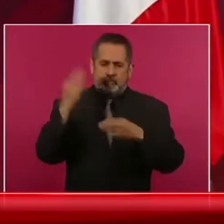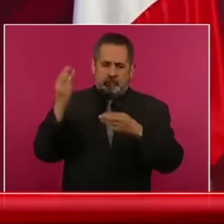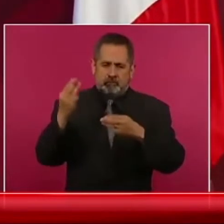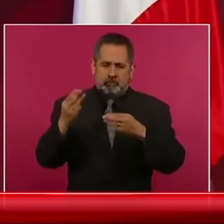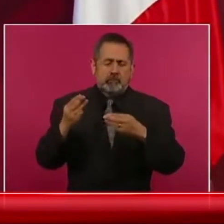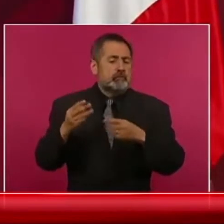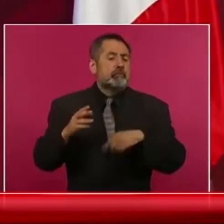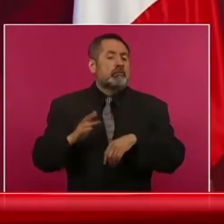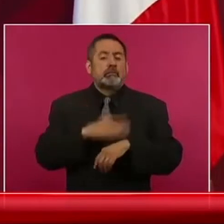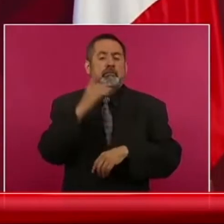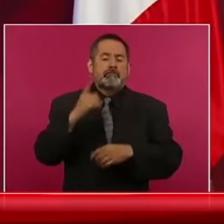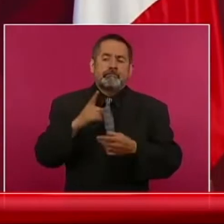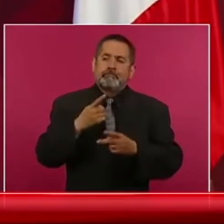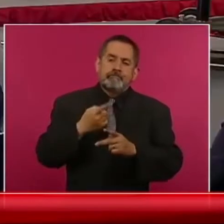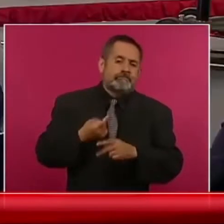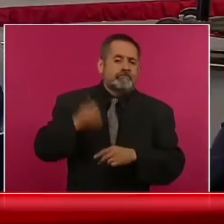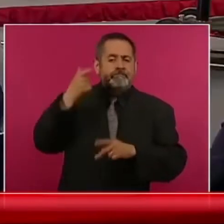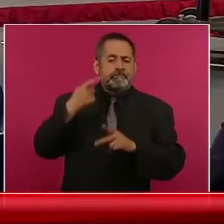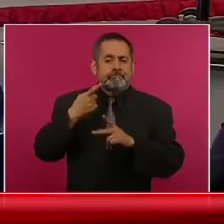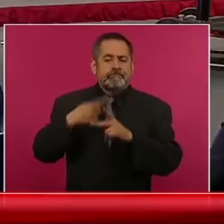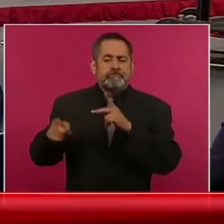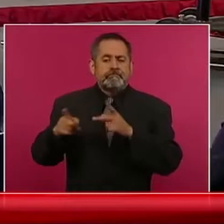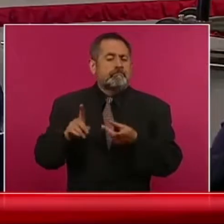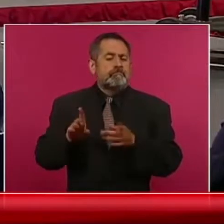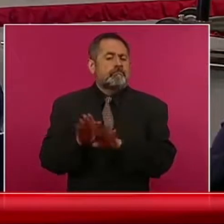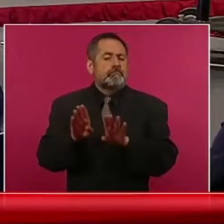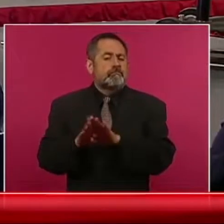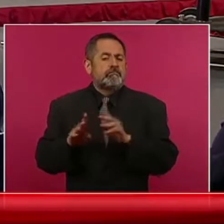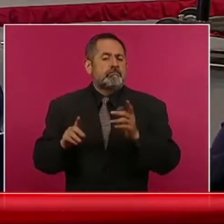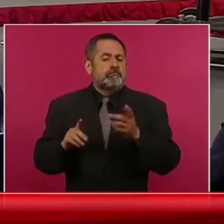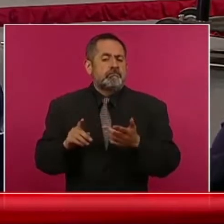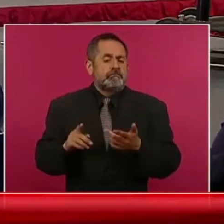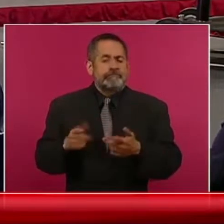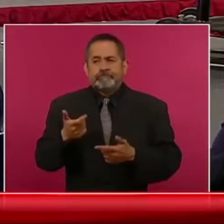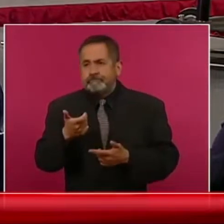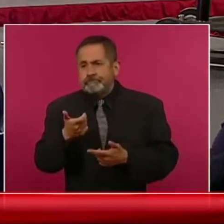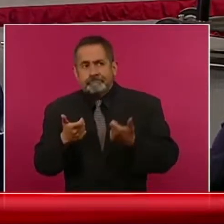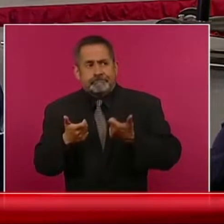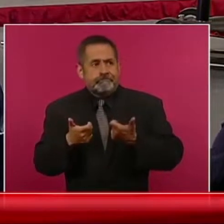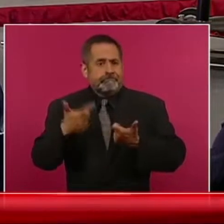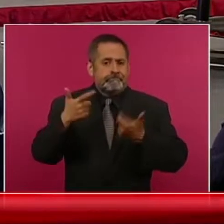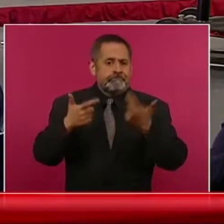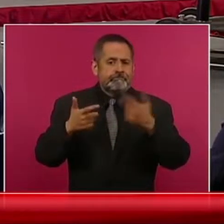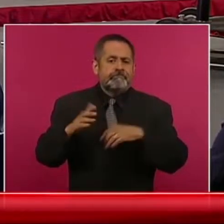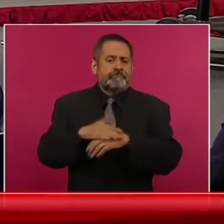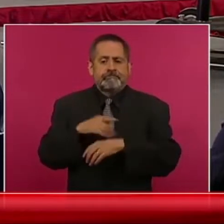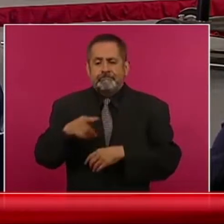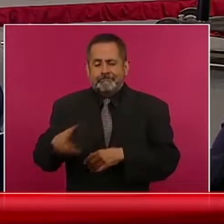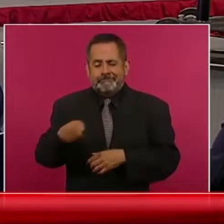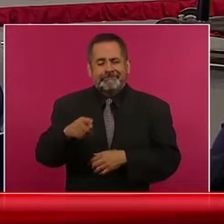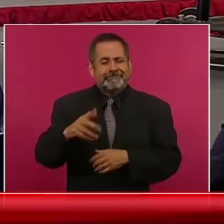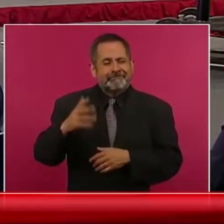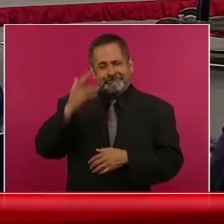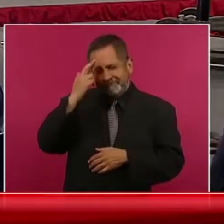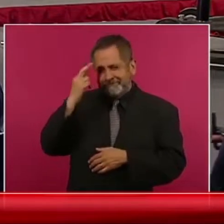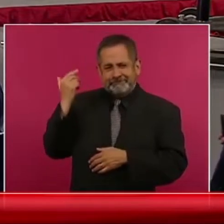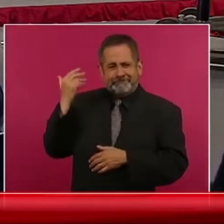esto se originó por la invasión, por la guerra